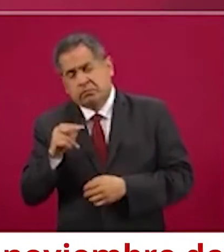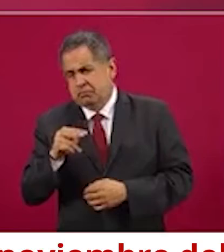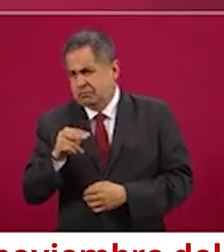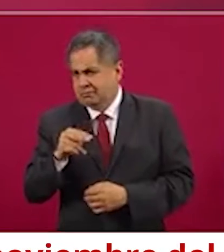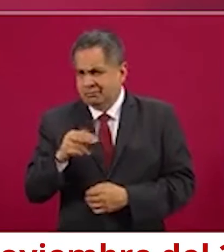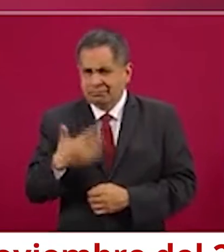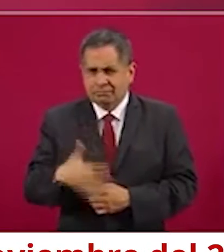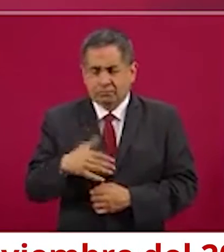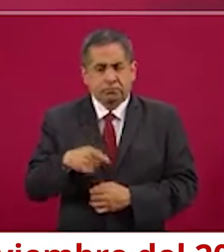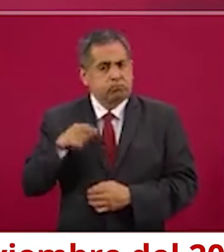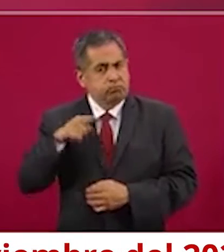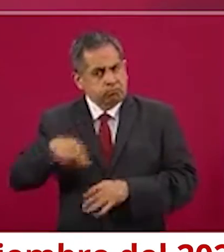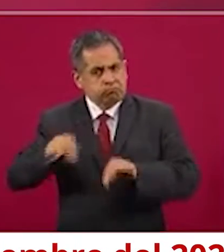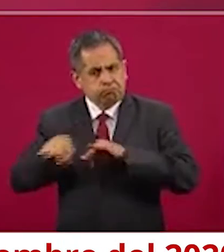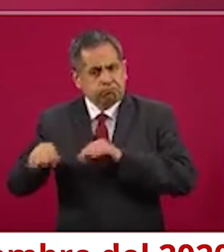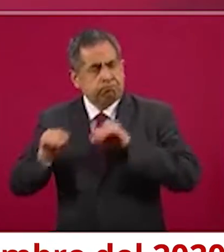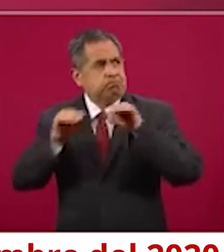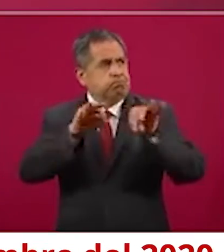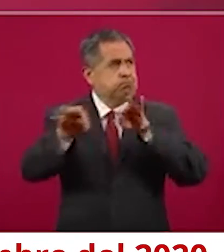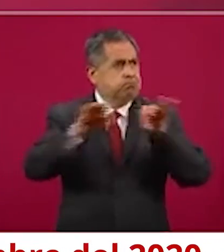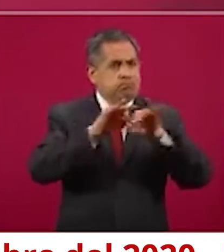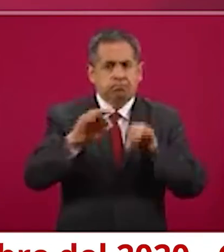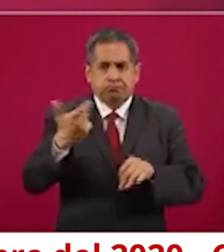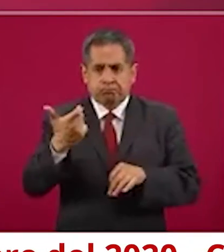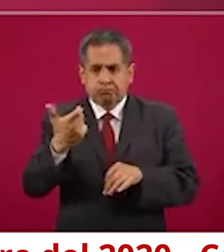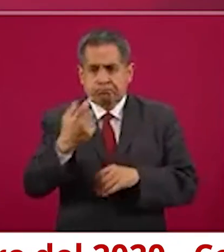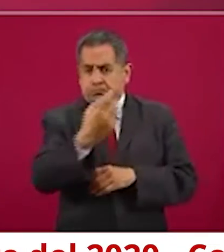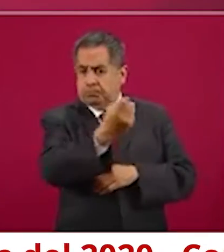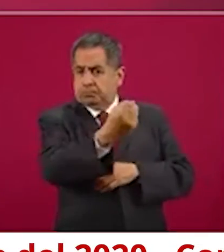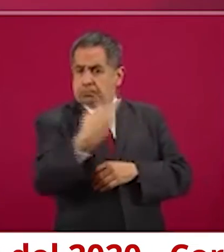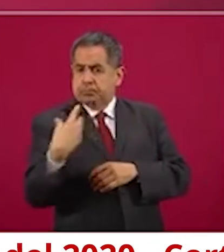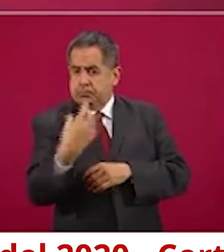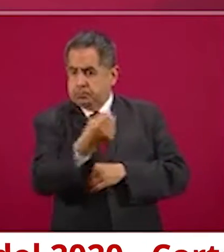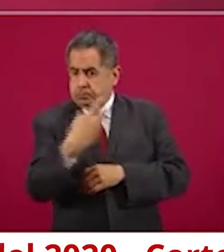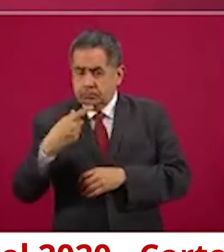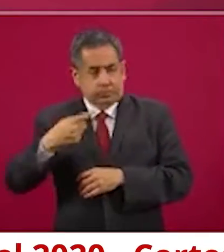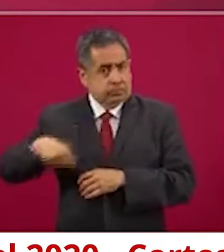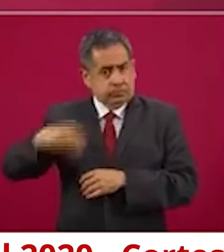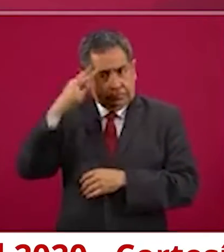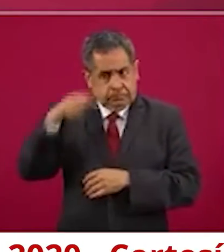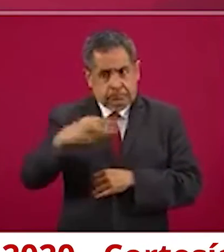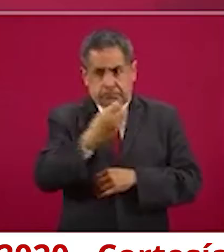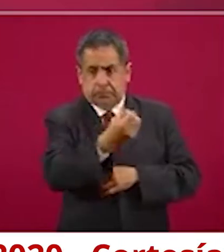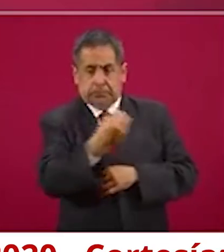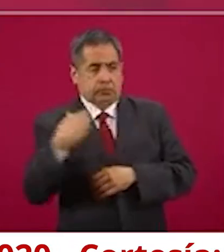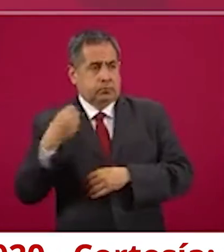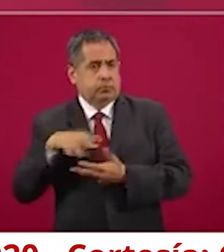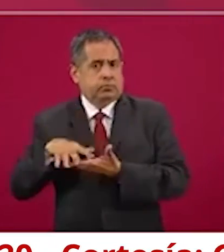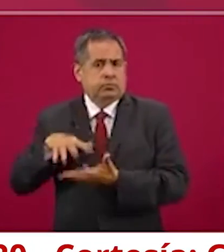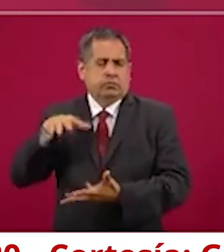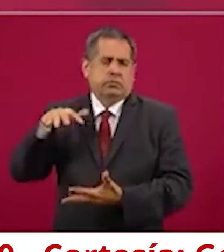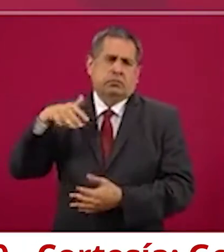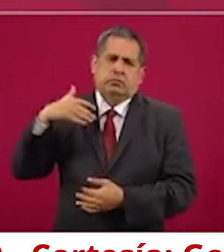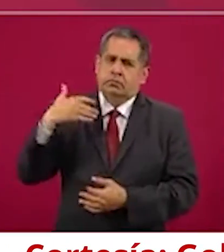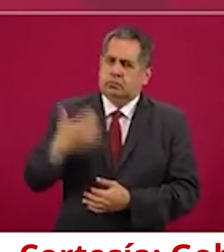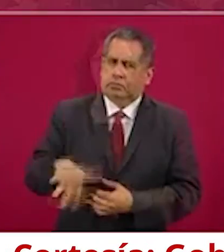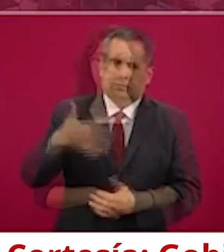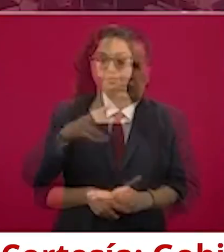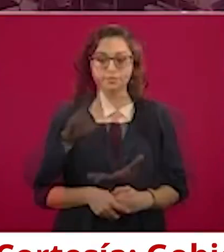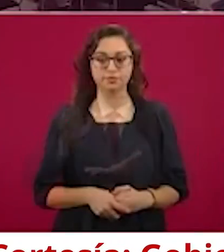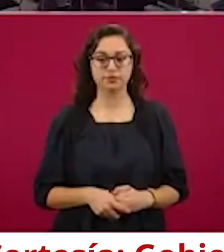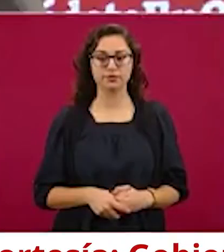su contribución ha sido muy importante, extraordinaria,